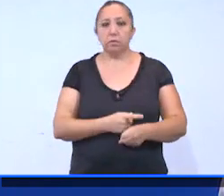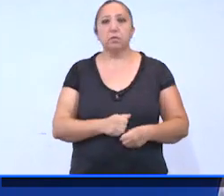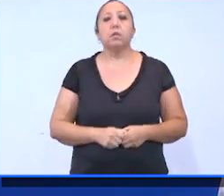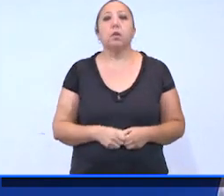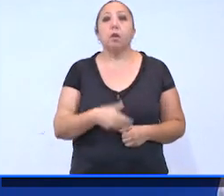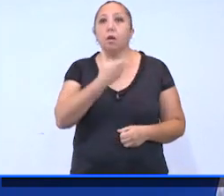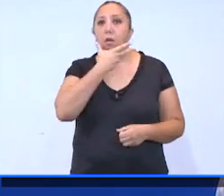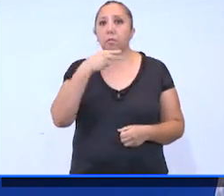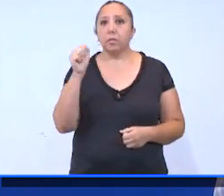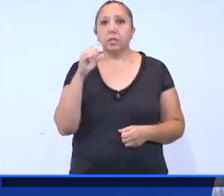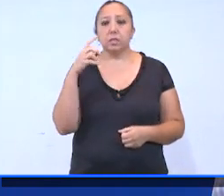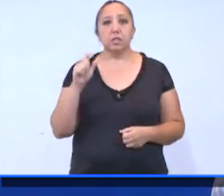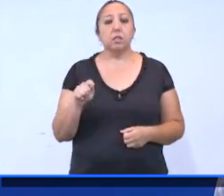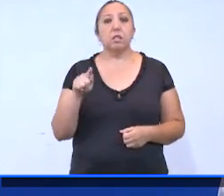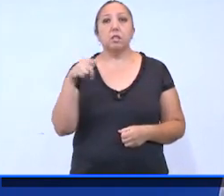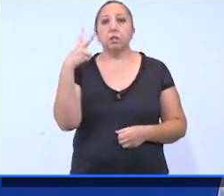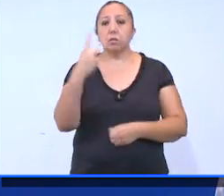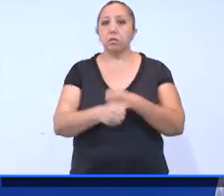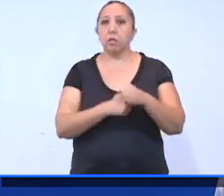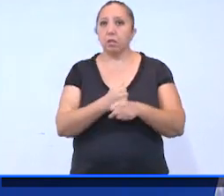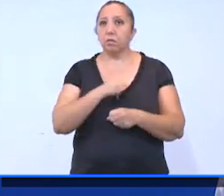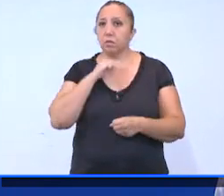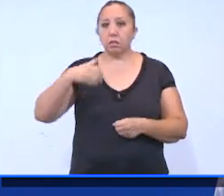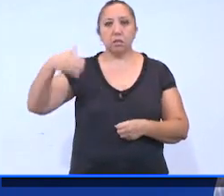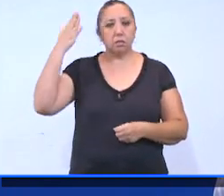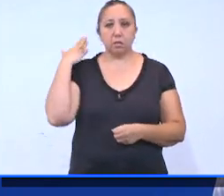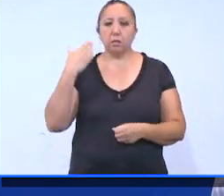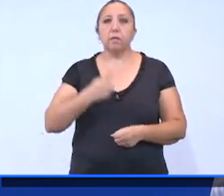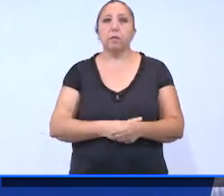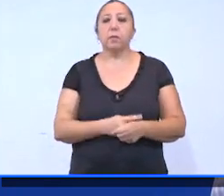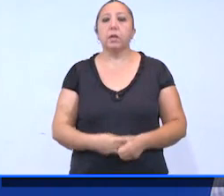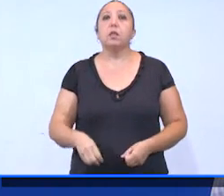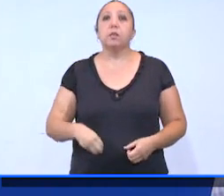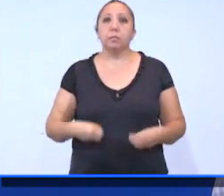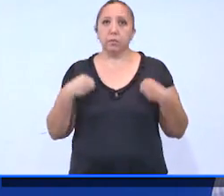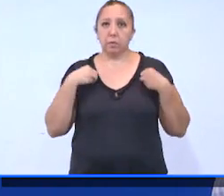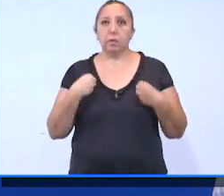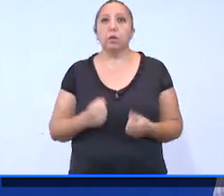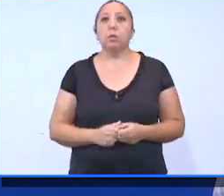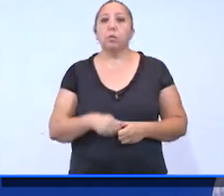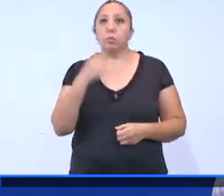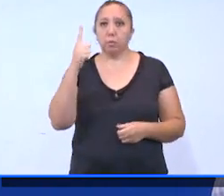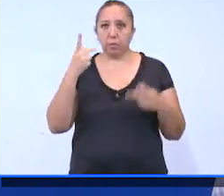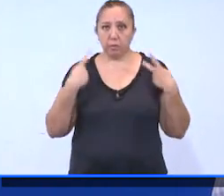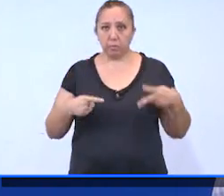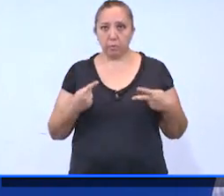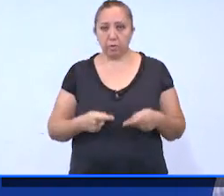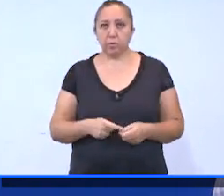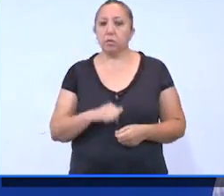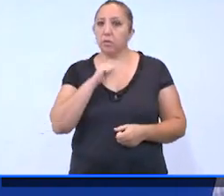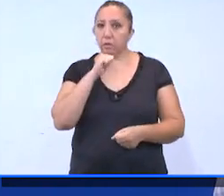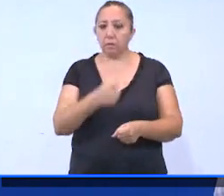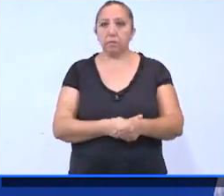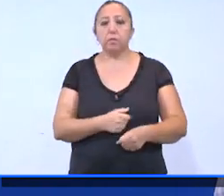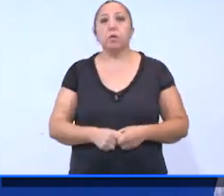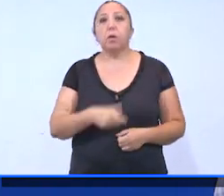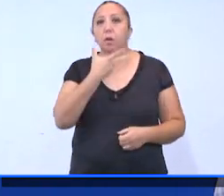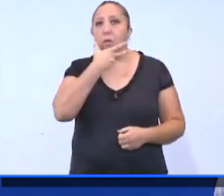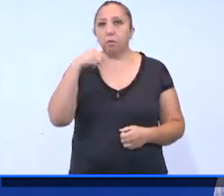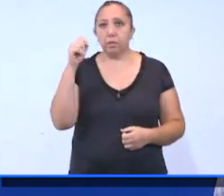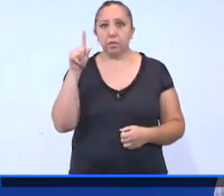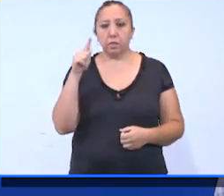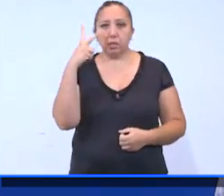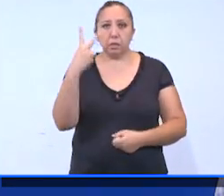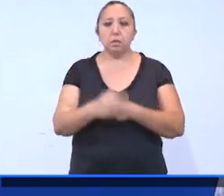Un hombre de 72 años de Ticul, sin antecedentes de enfermedades. El paciente convivía con un contacto sin síntomas. Un hombre de